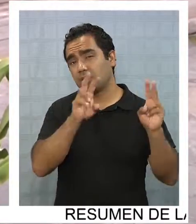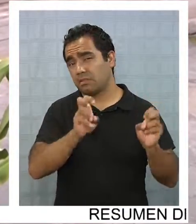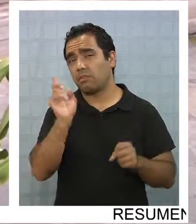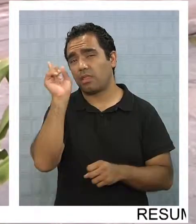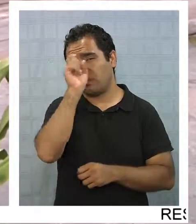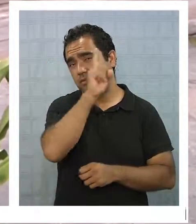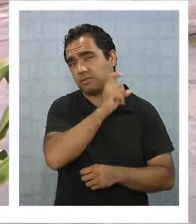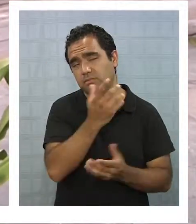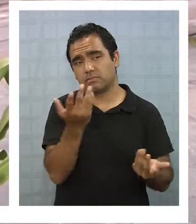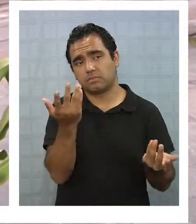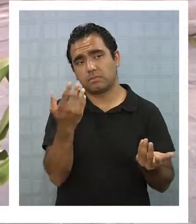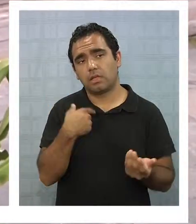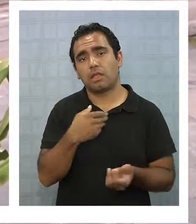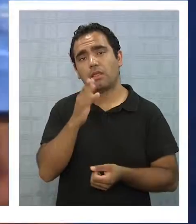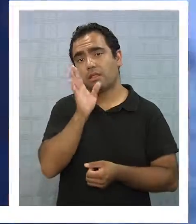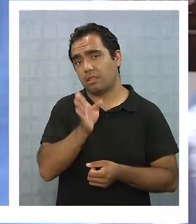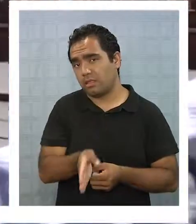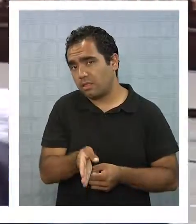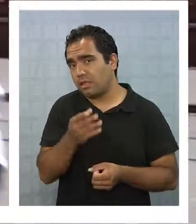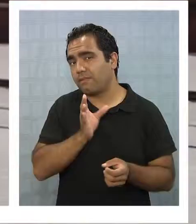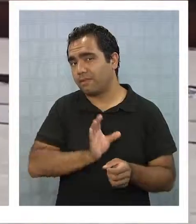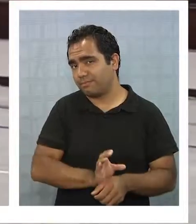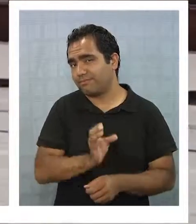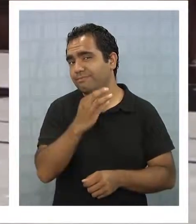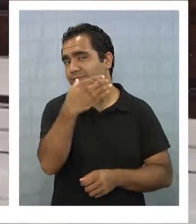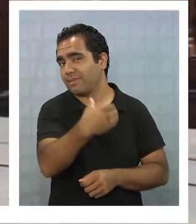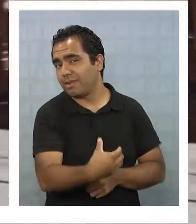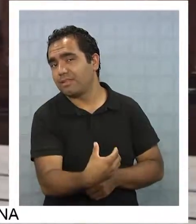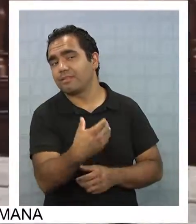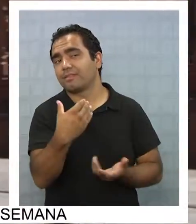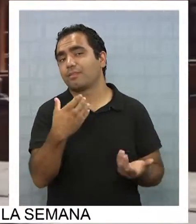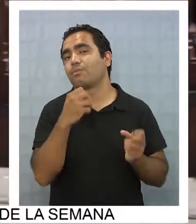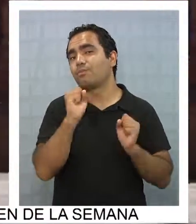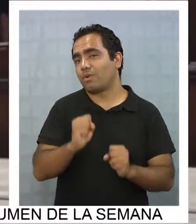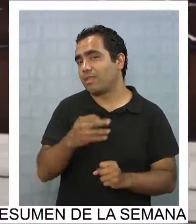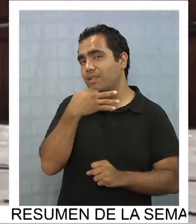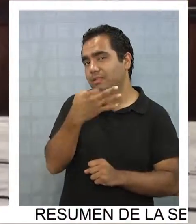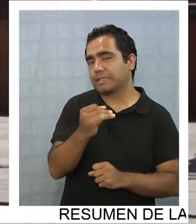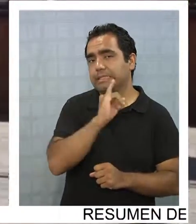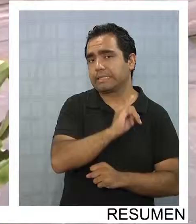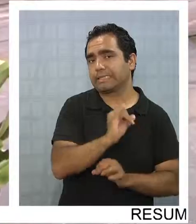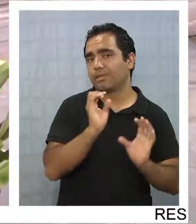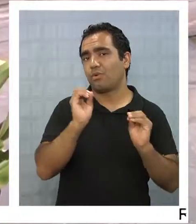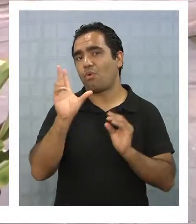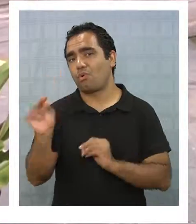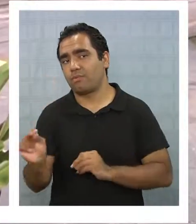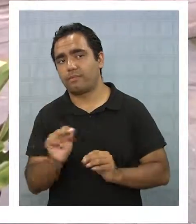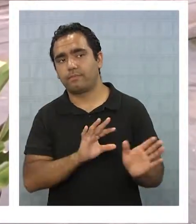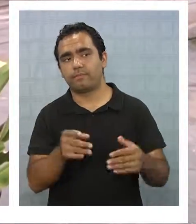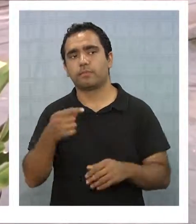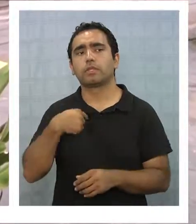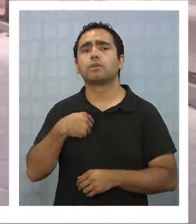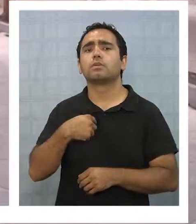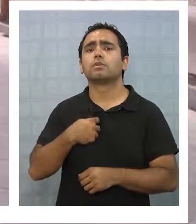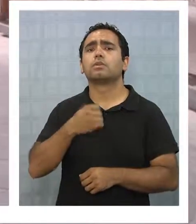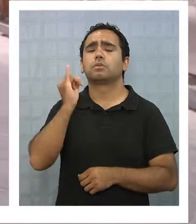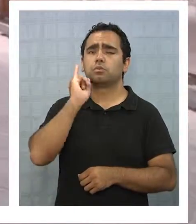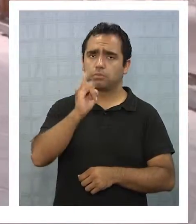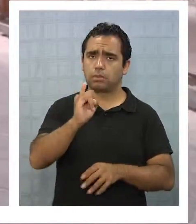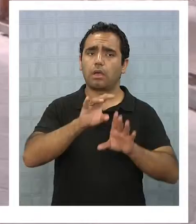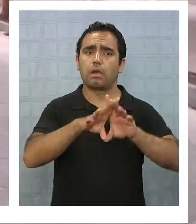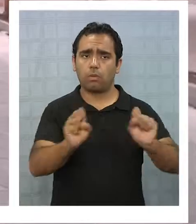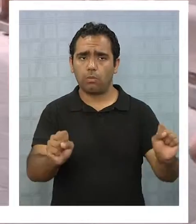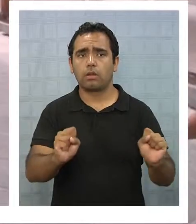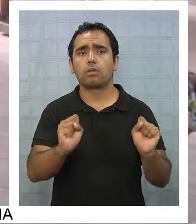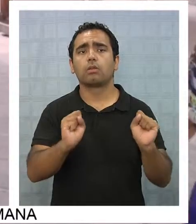Es un tema súper difícil, yo creo. Tienes que estar en los zapatos de la persona como para poder decir si lo haría o no lo haría. Yo estoy a